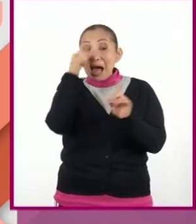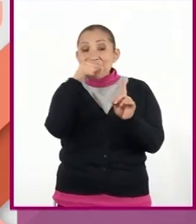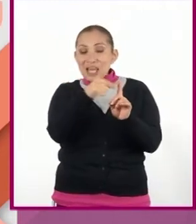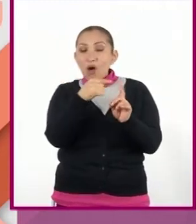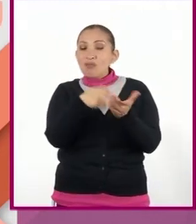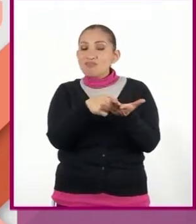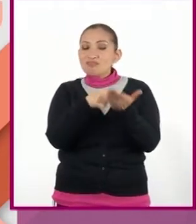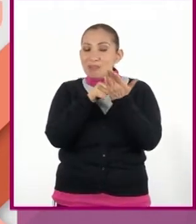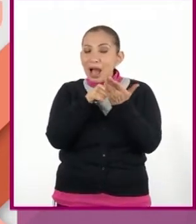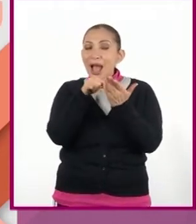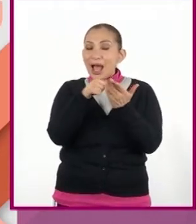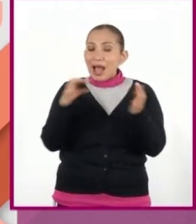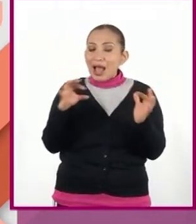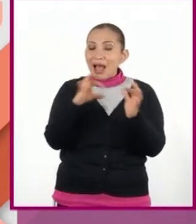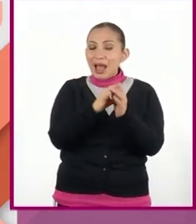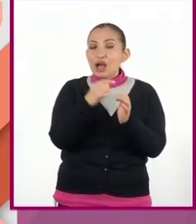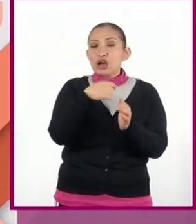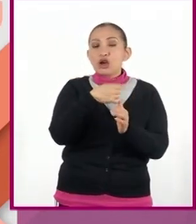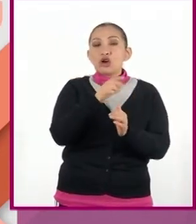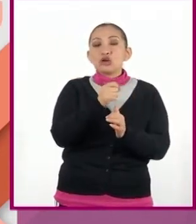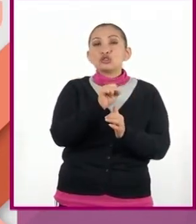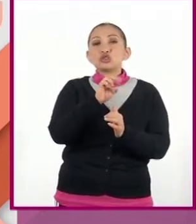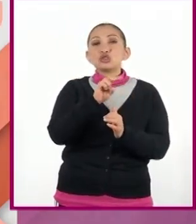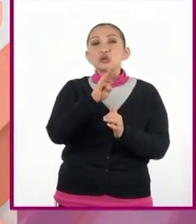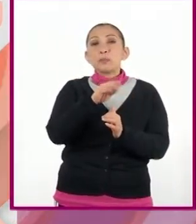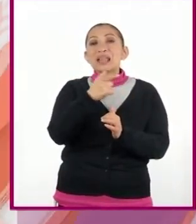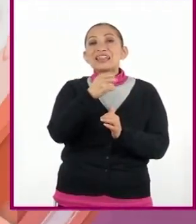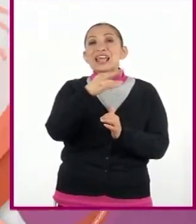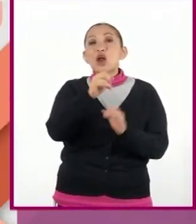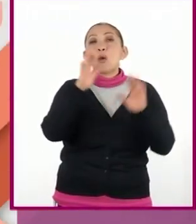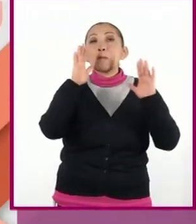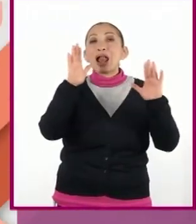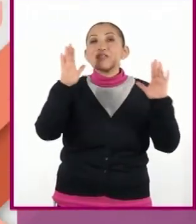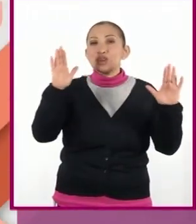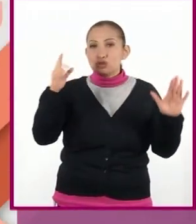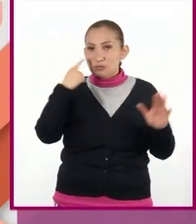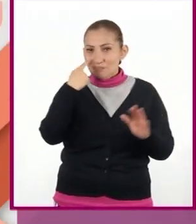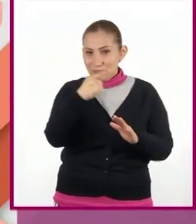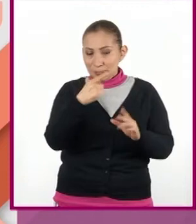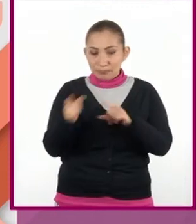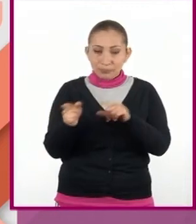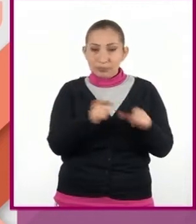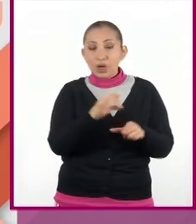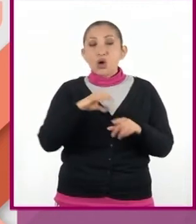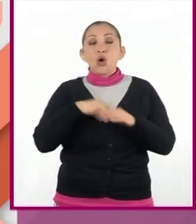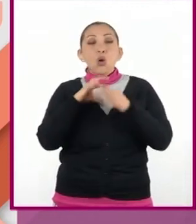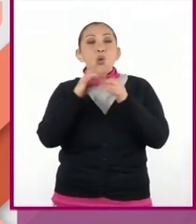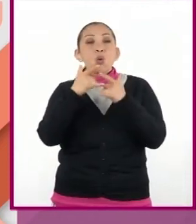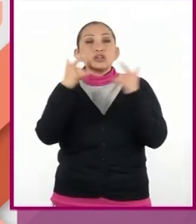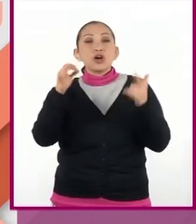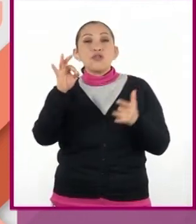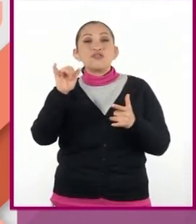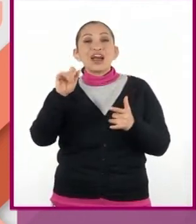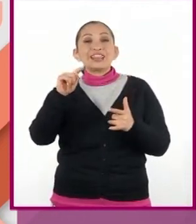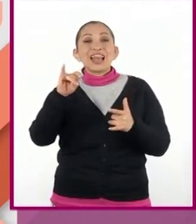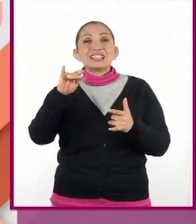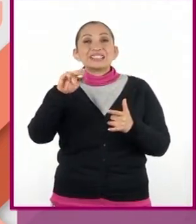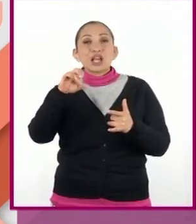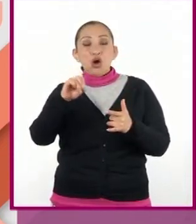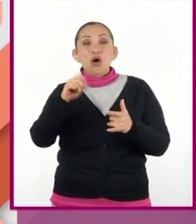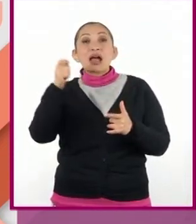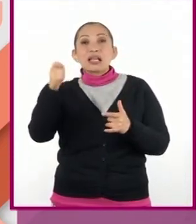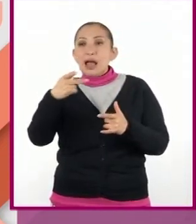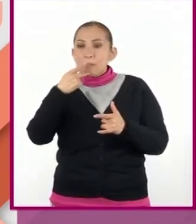que nos indica que pertenece al subgénero de lo maravilloso. Cuento fantástico. Presenta un hecho